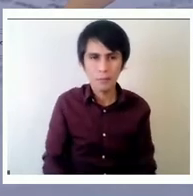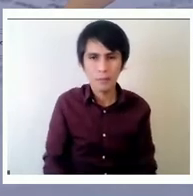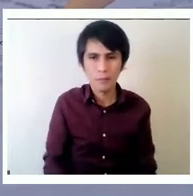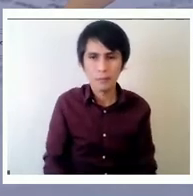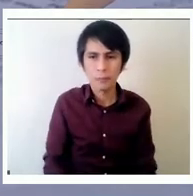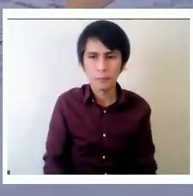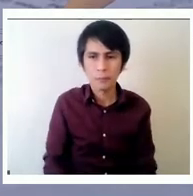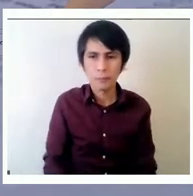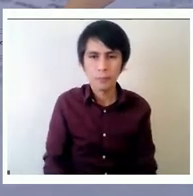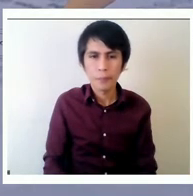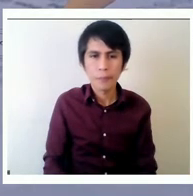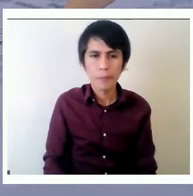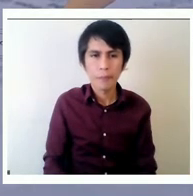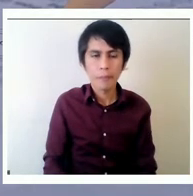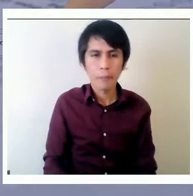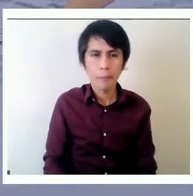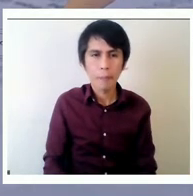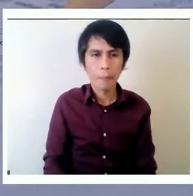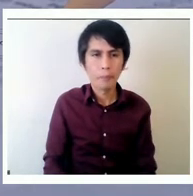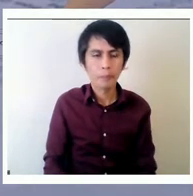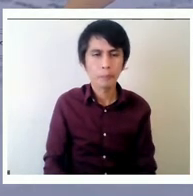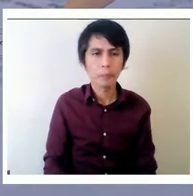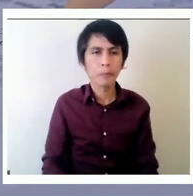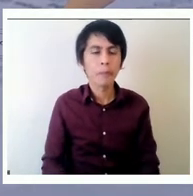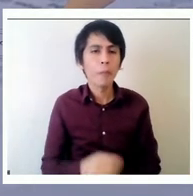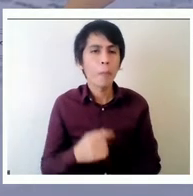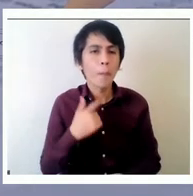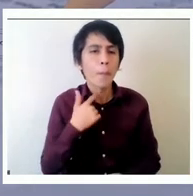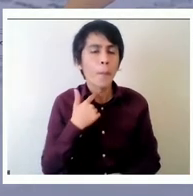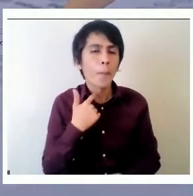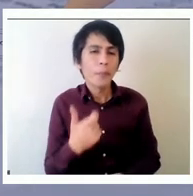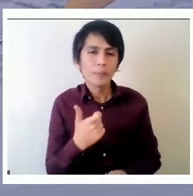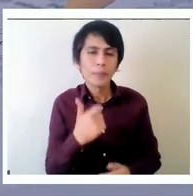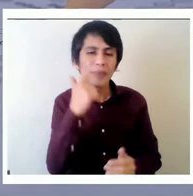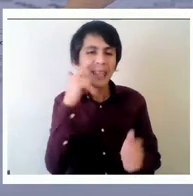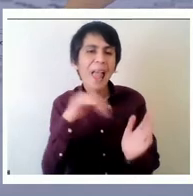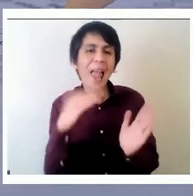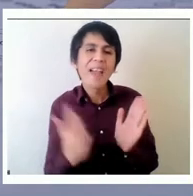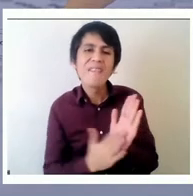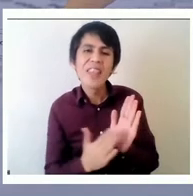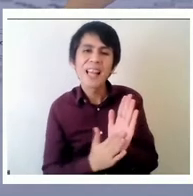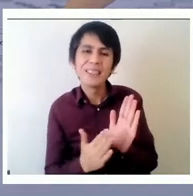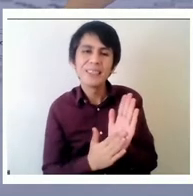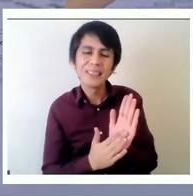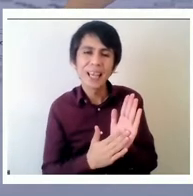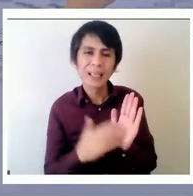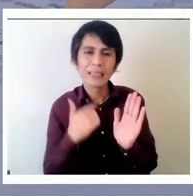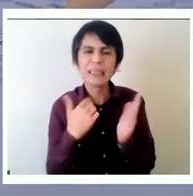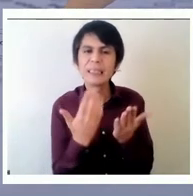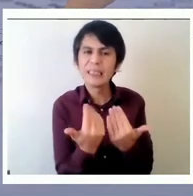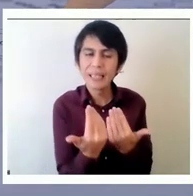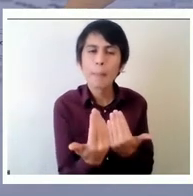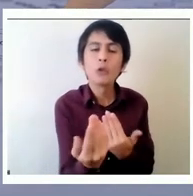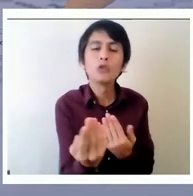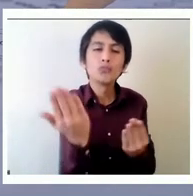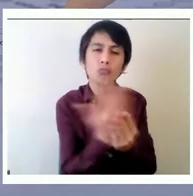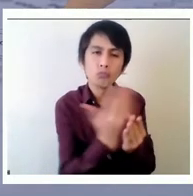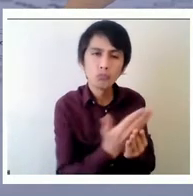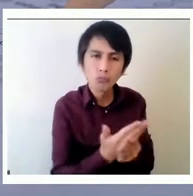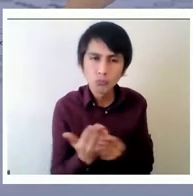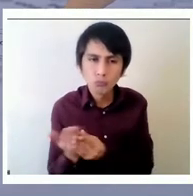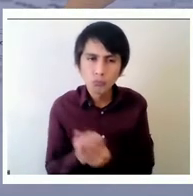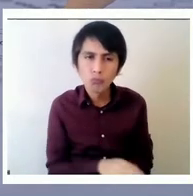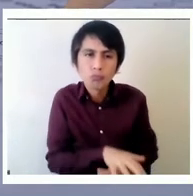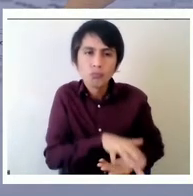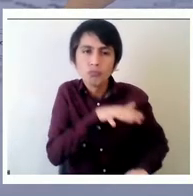entonces ¿qué tipo de evidencias se recolectan? ¿qué nos dicen las evidencias? bueno